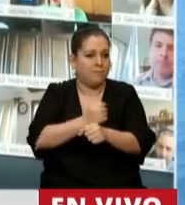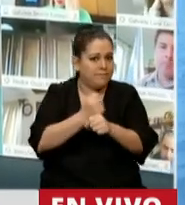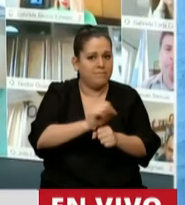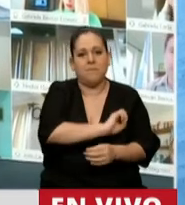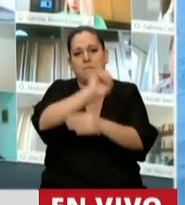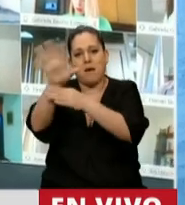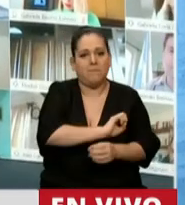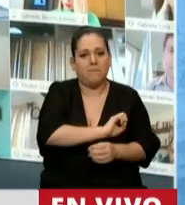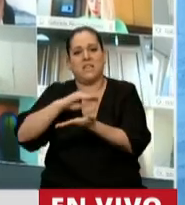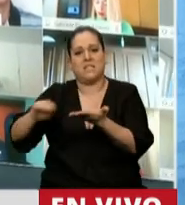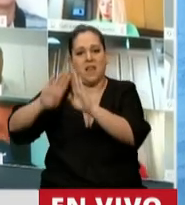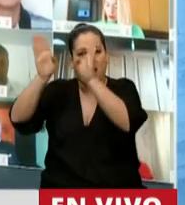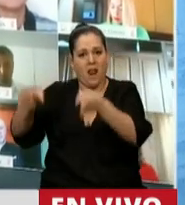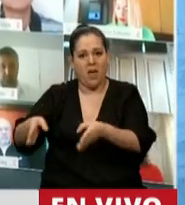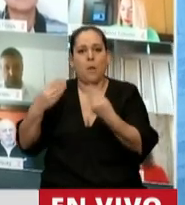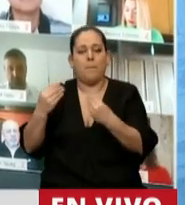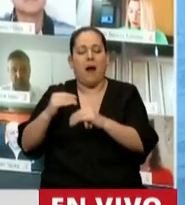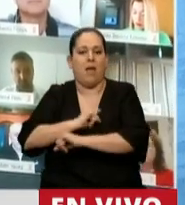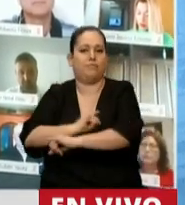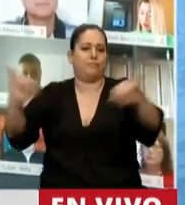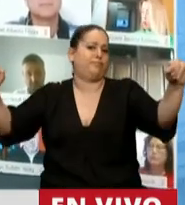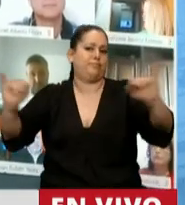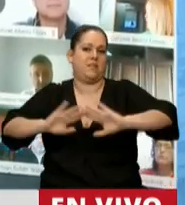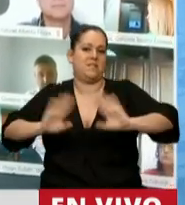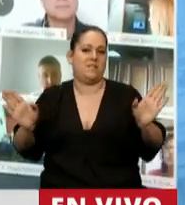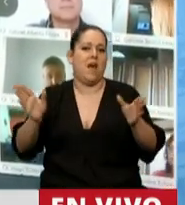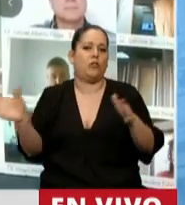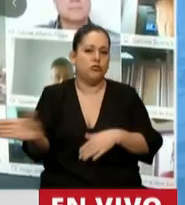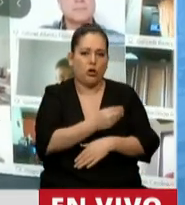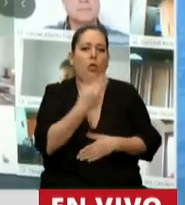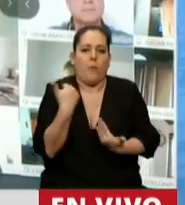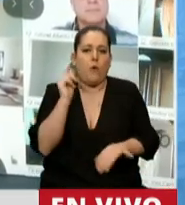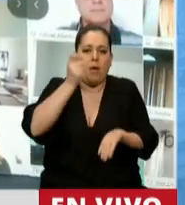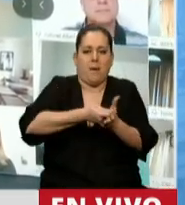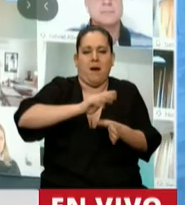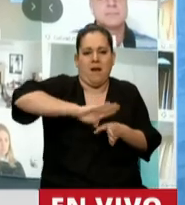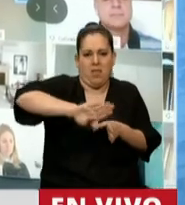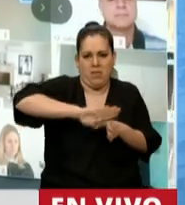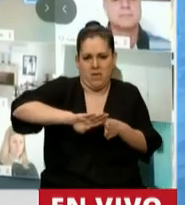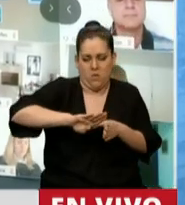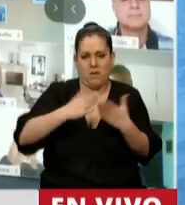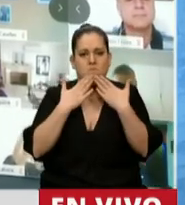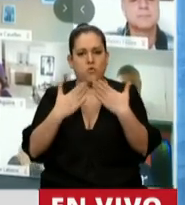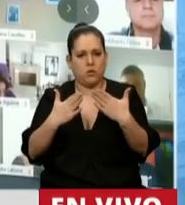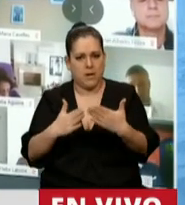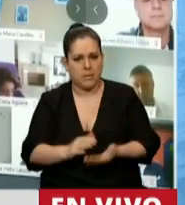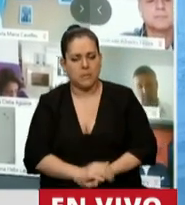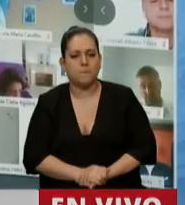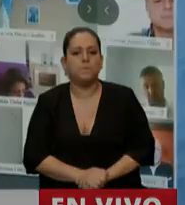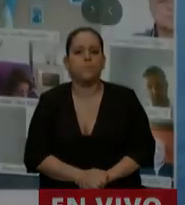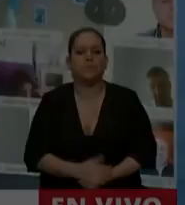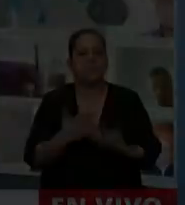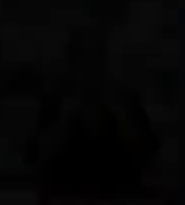rápidamente tenga vigencia y todos puedan regularizar sus obligaciones tributarias. Muchas gracias. Gracias,